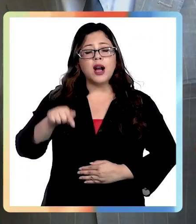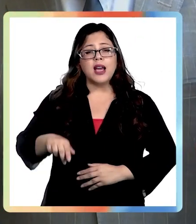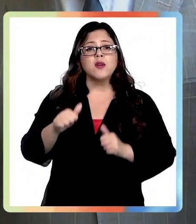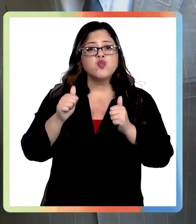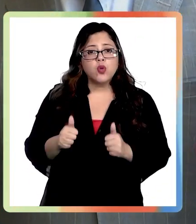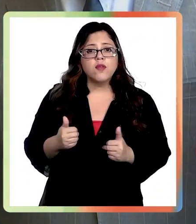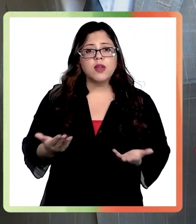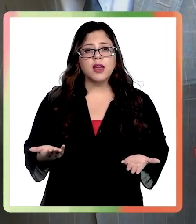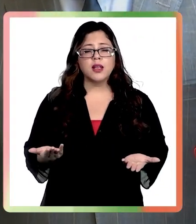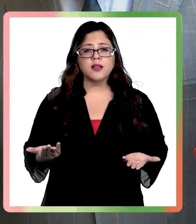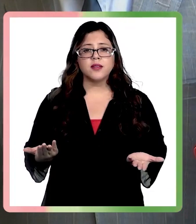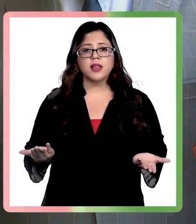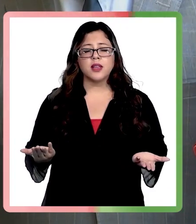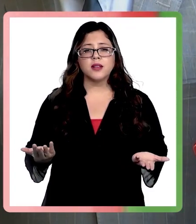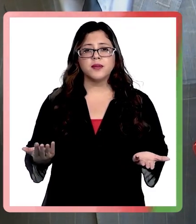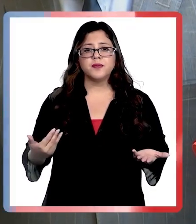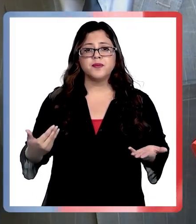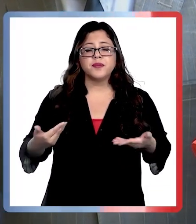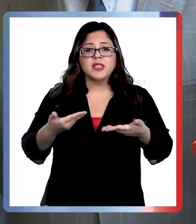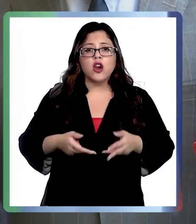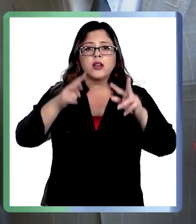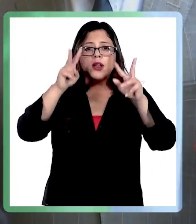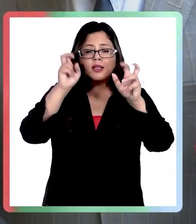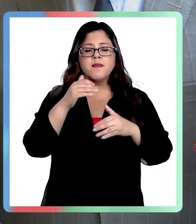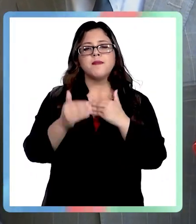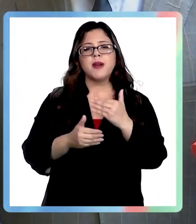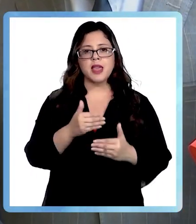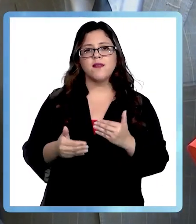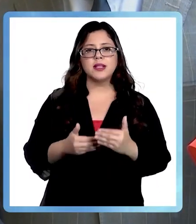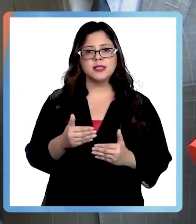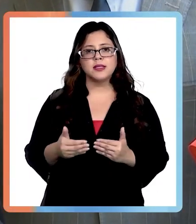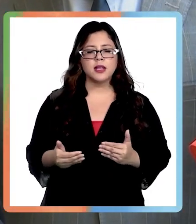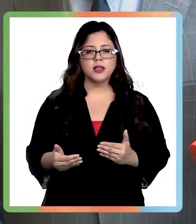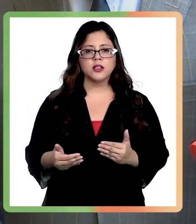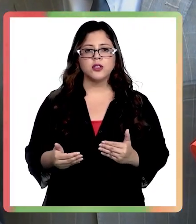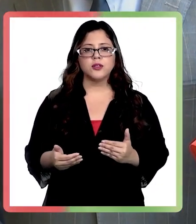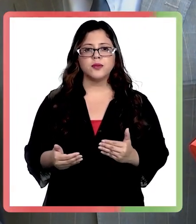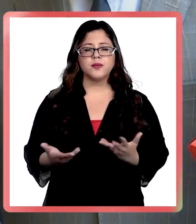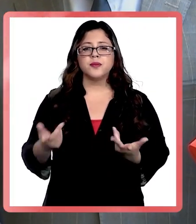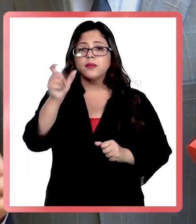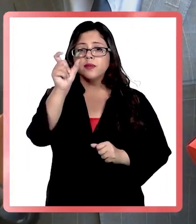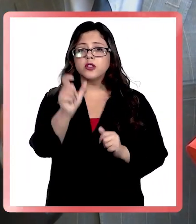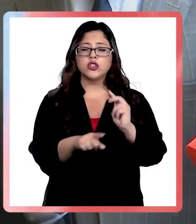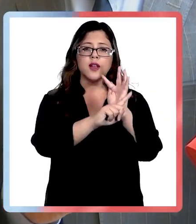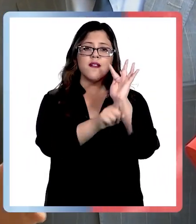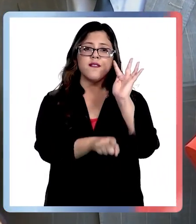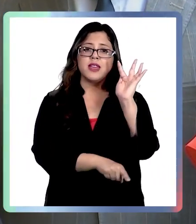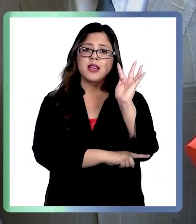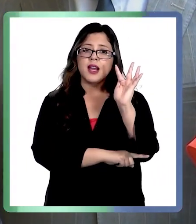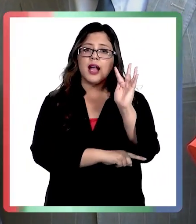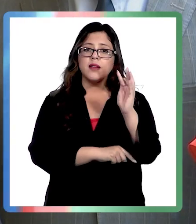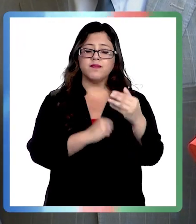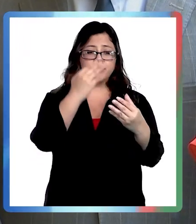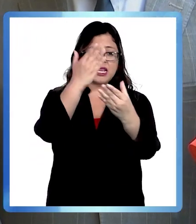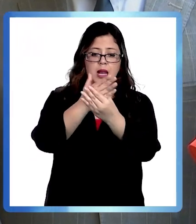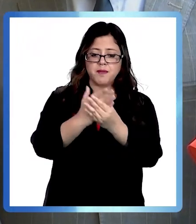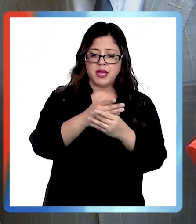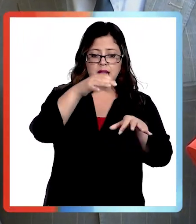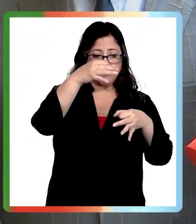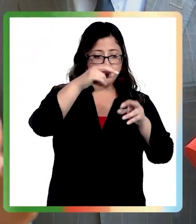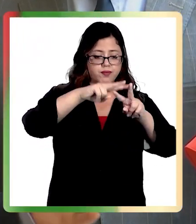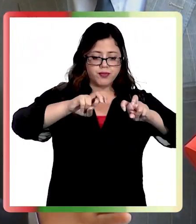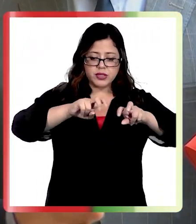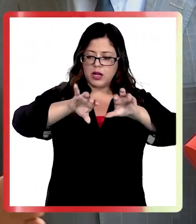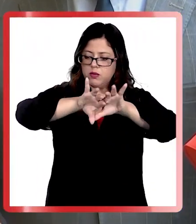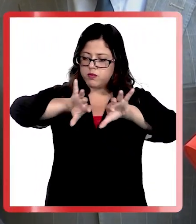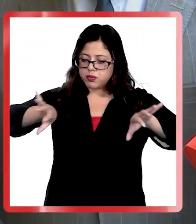que a esta altura el caso avance. En la medida de que el fiscal separa las carpetas e inicia investigaciones